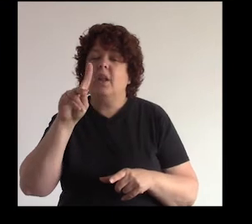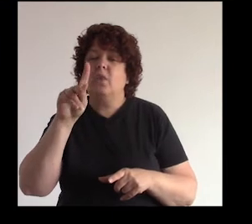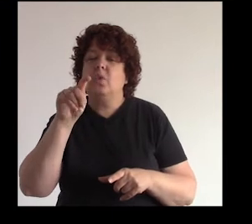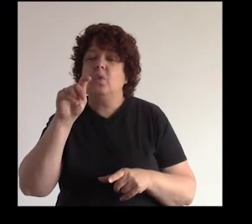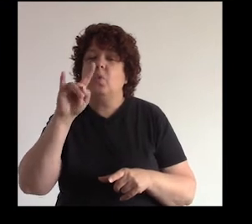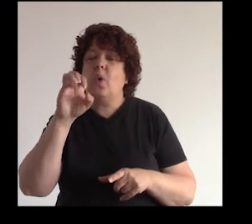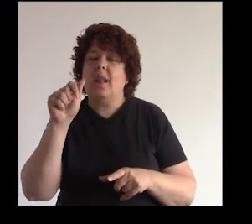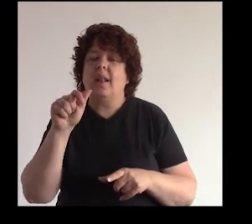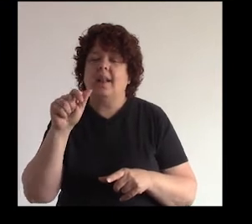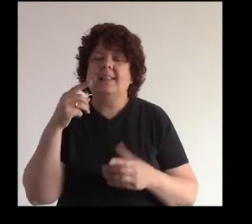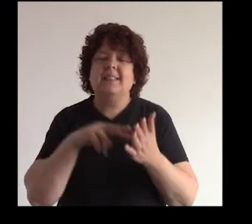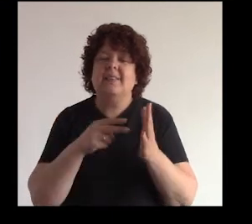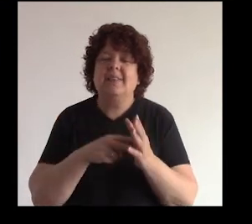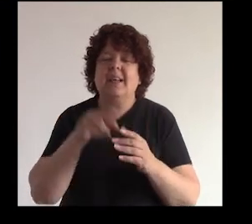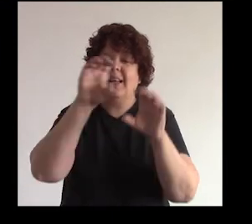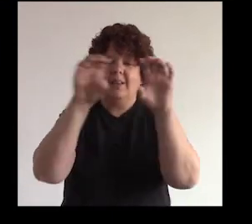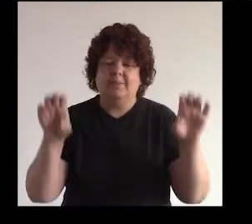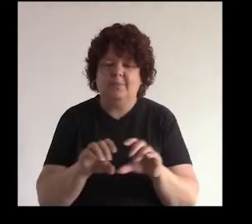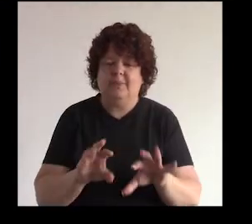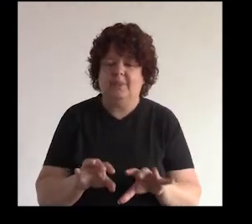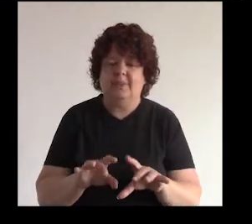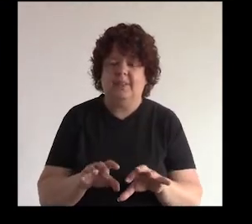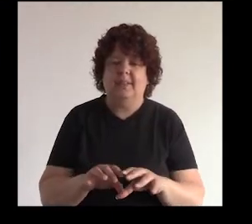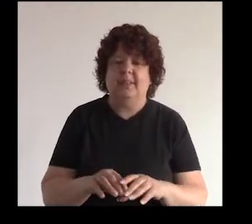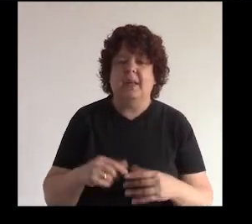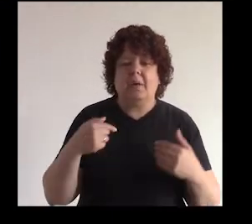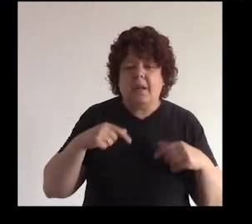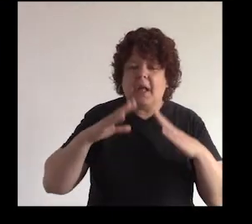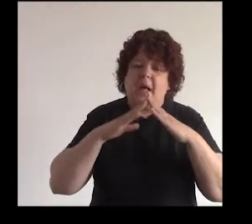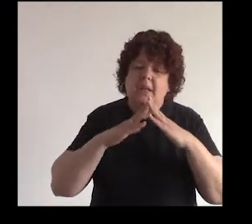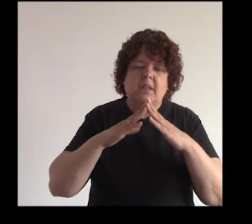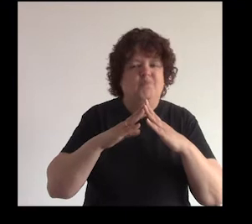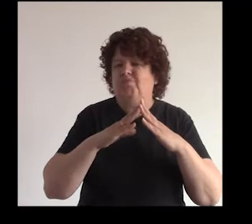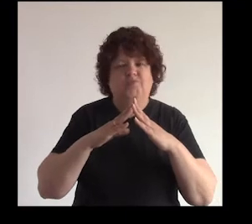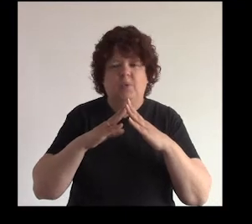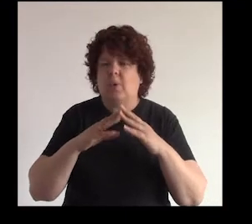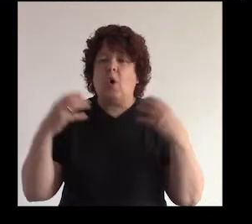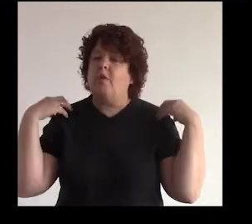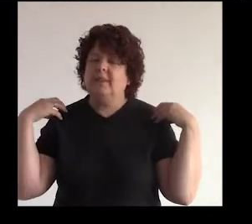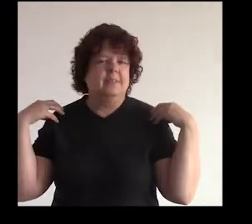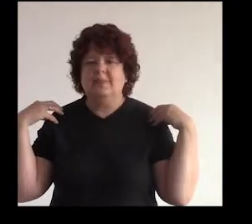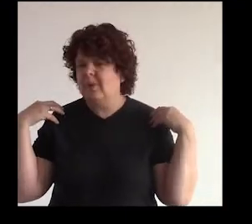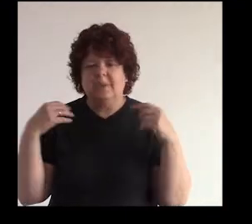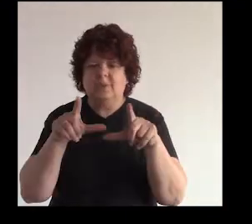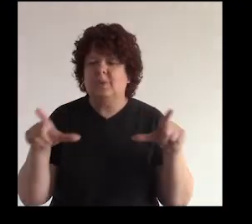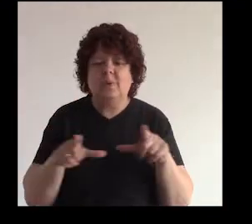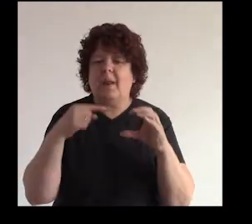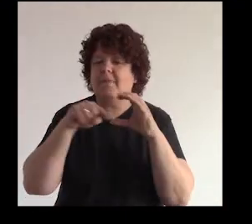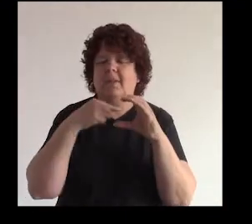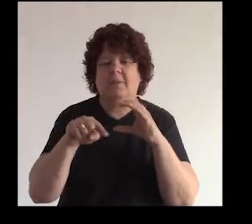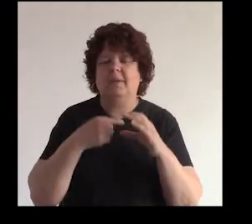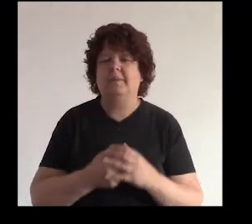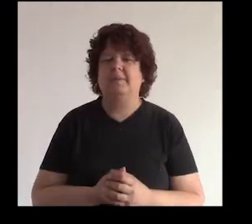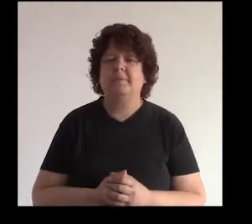es este no es físico como en el que estamos en este momento ¿no? como en nuestra casa como en la oficina como en una